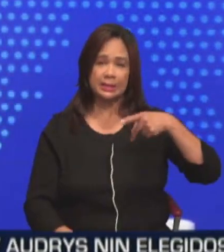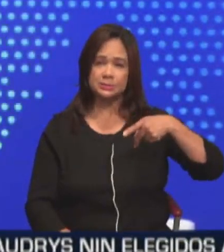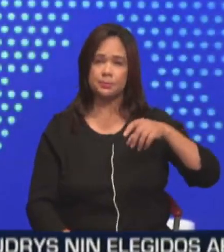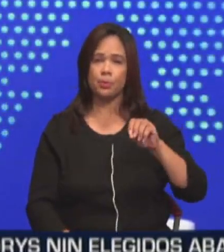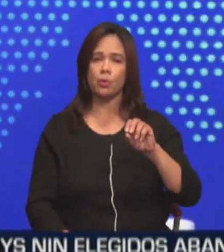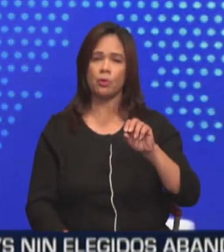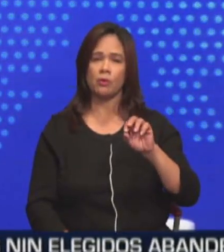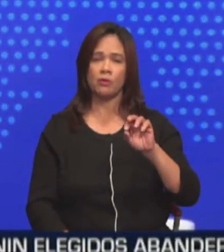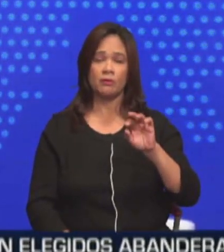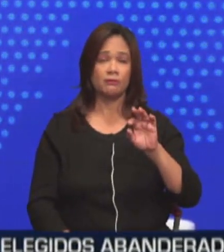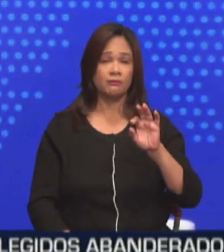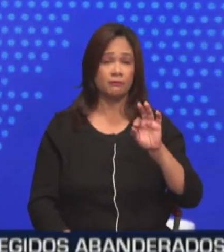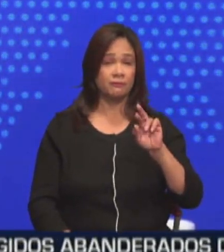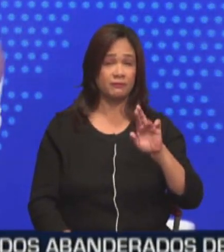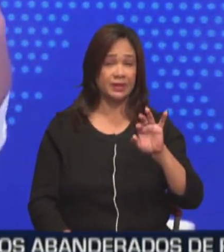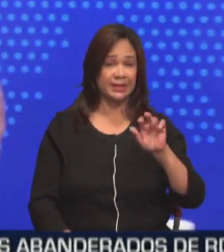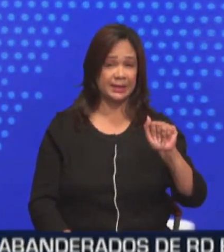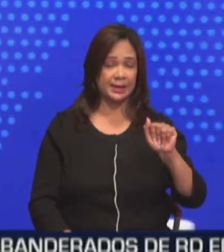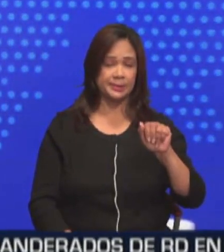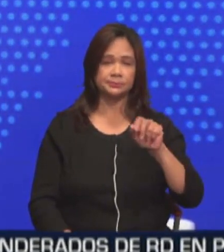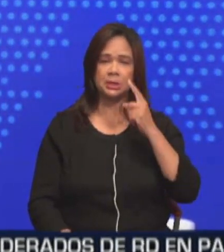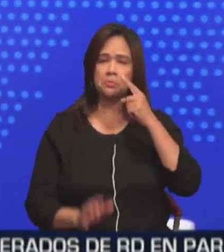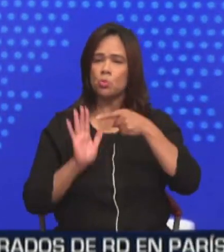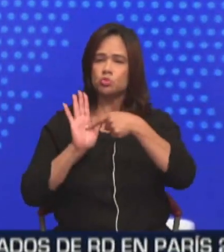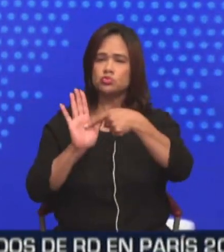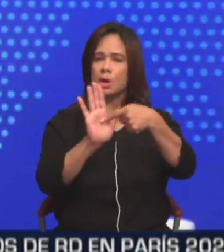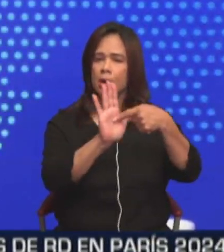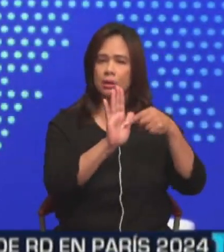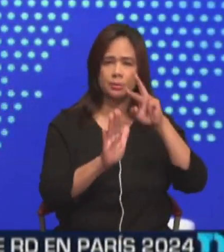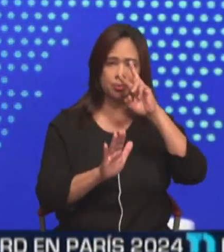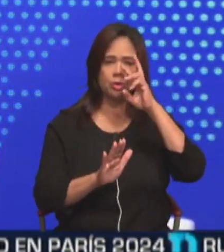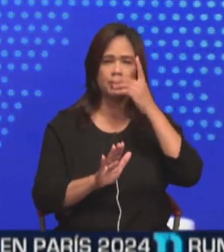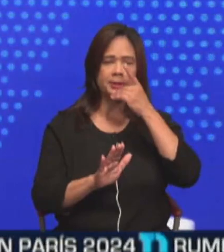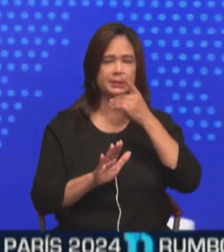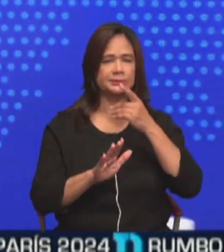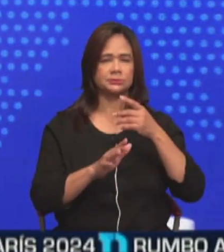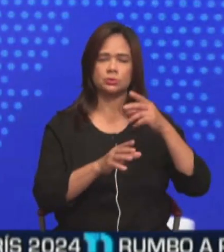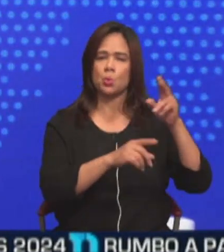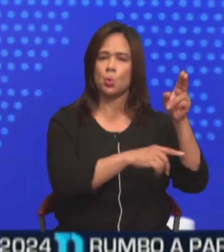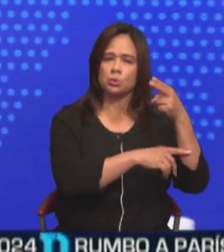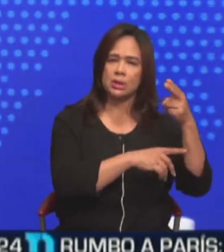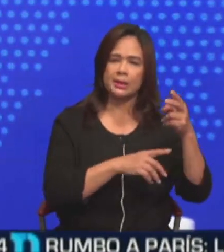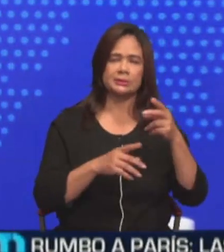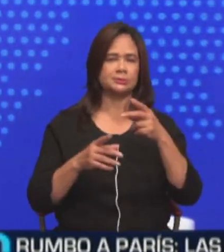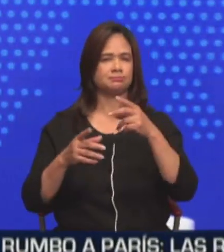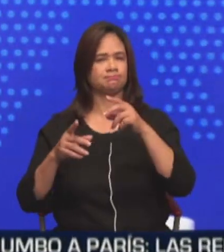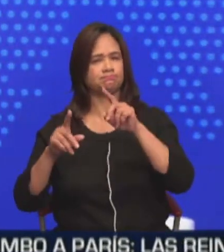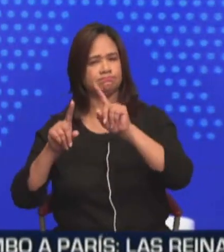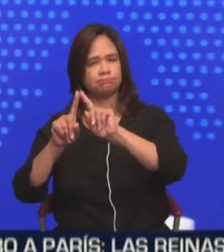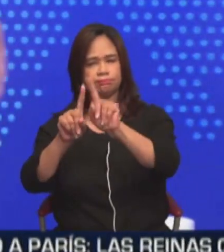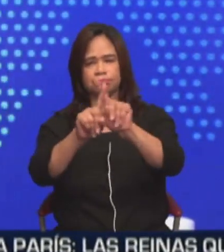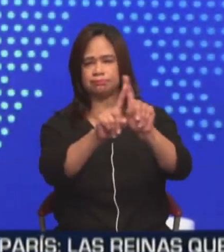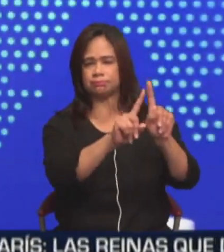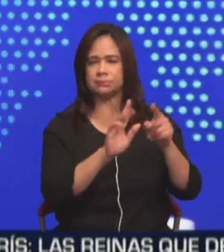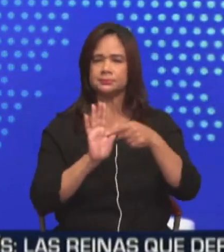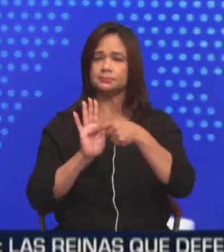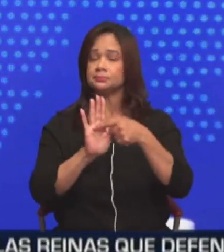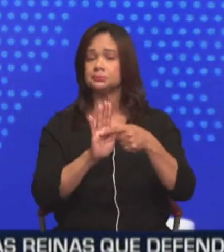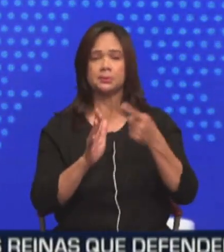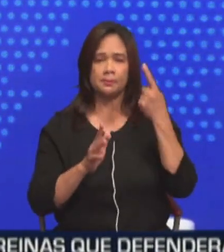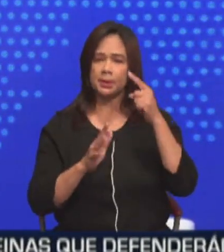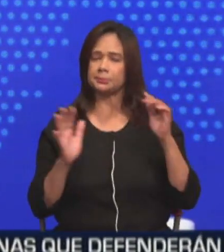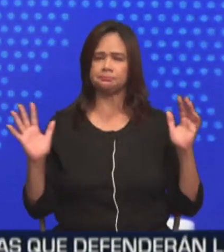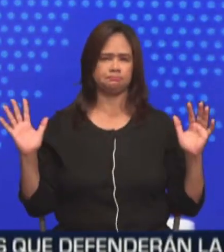promover destinos turísticos dentro del país, hoteles y muchísimas cosas más para que vayamos todos.